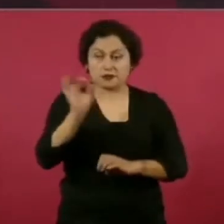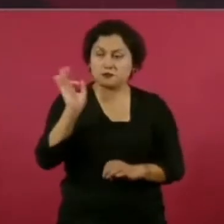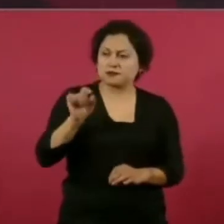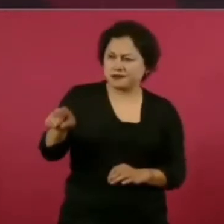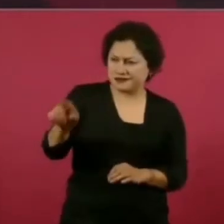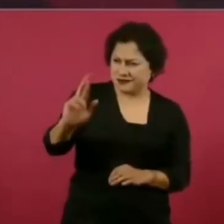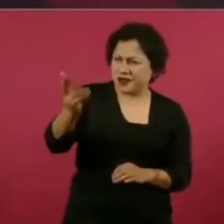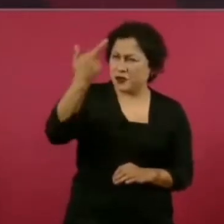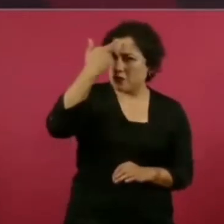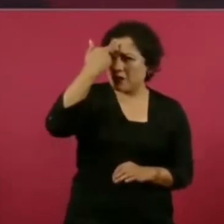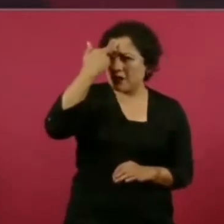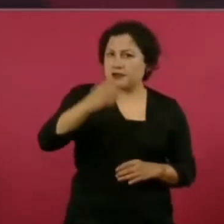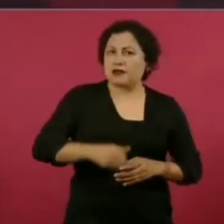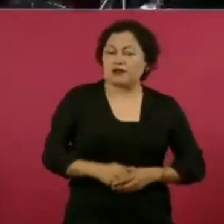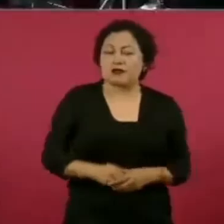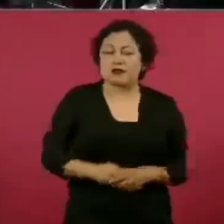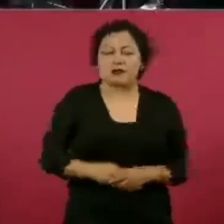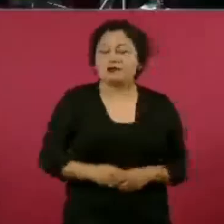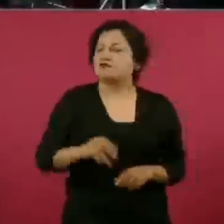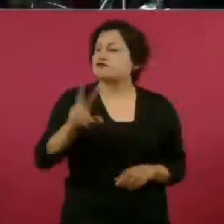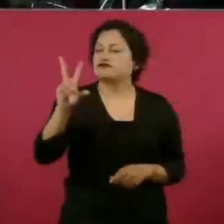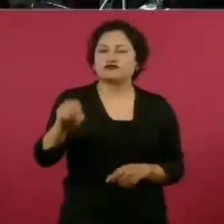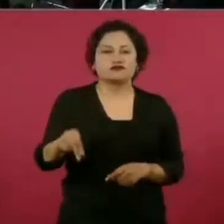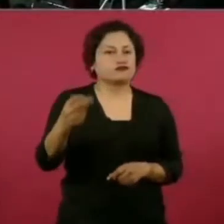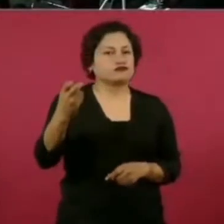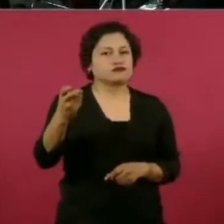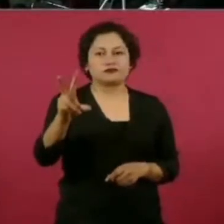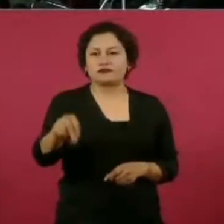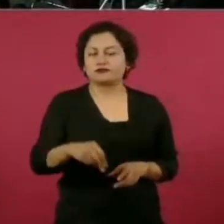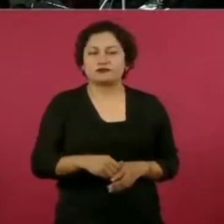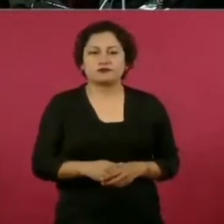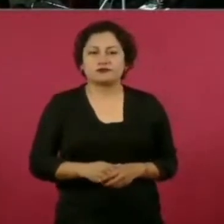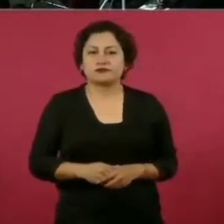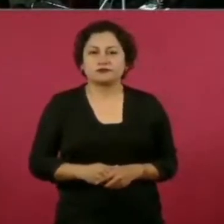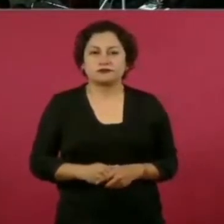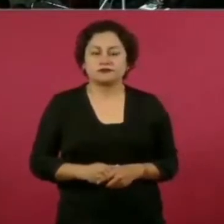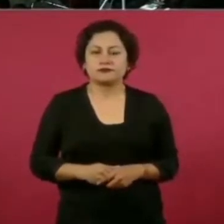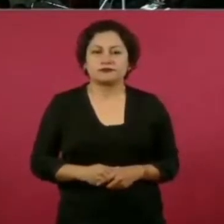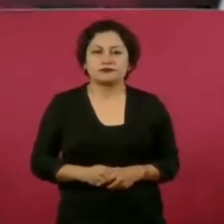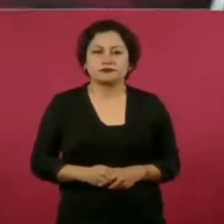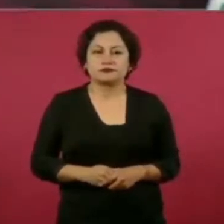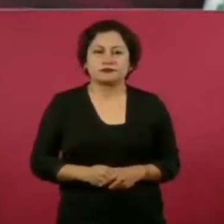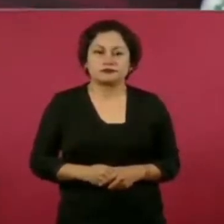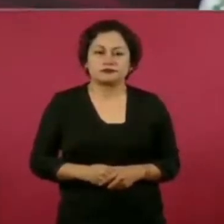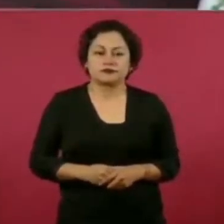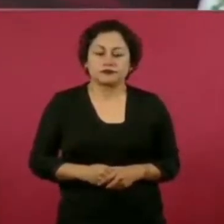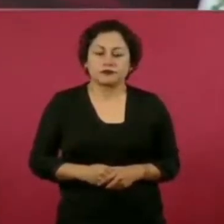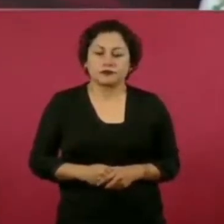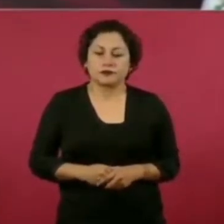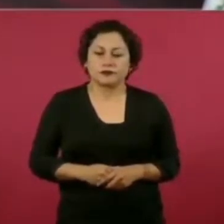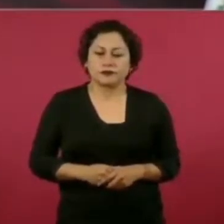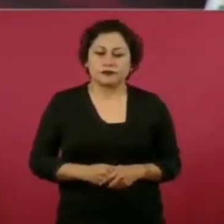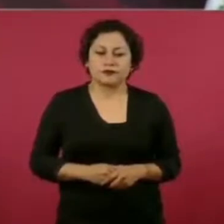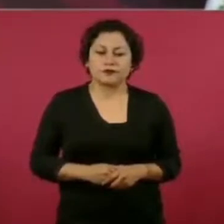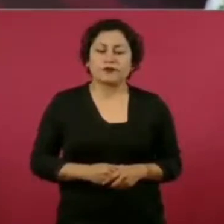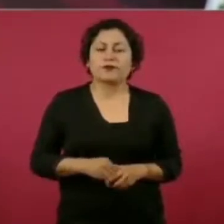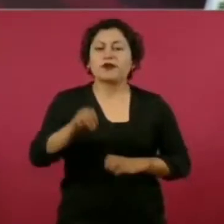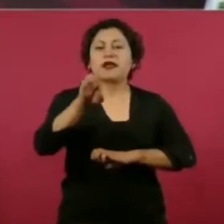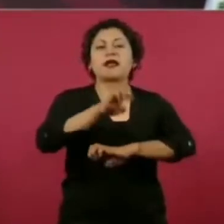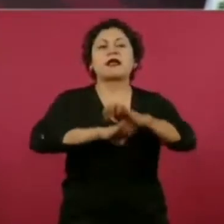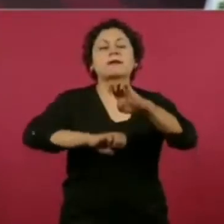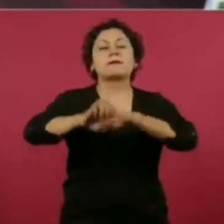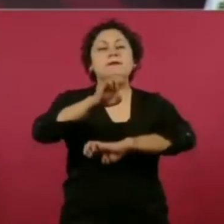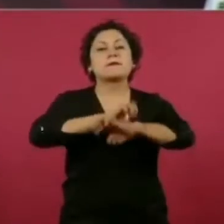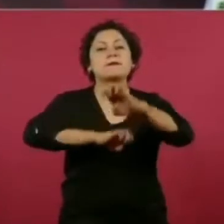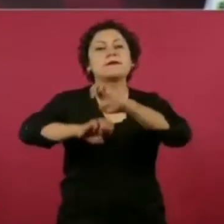la empresa que tenía,